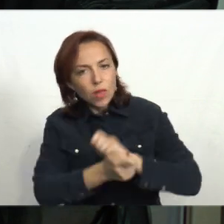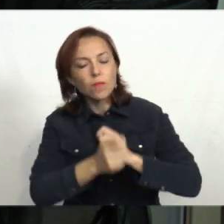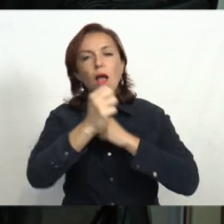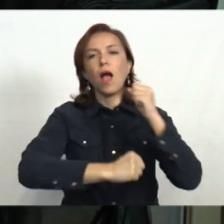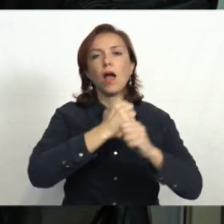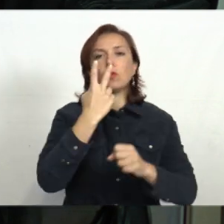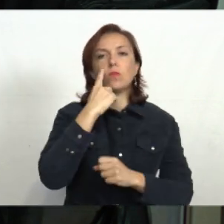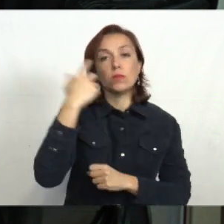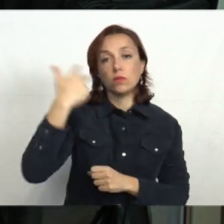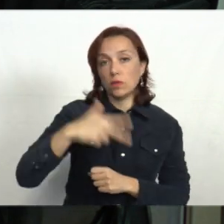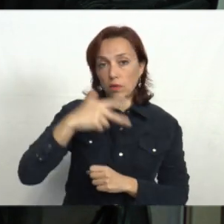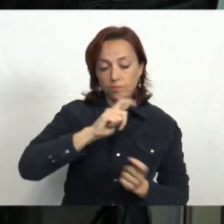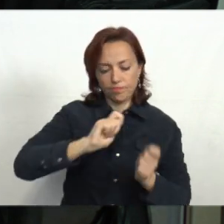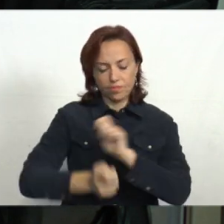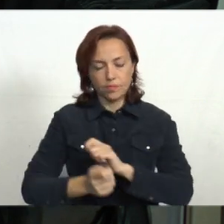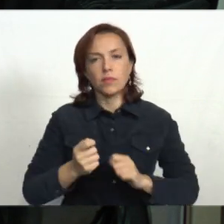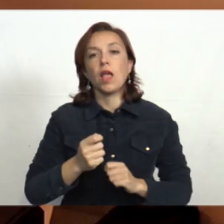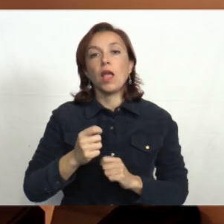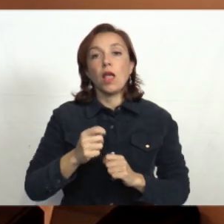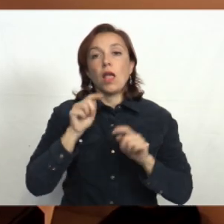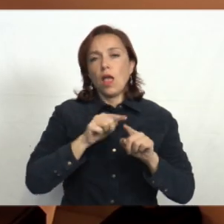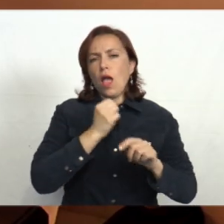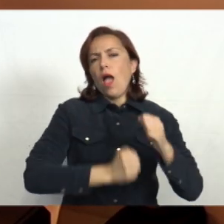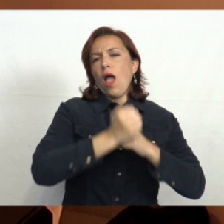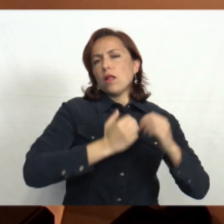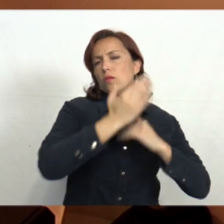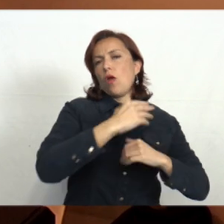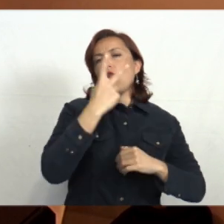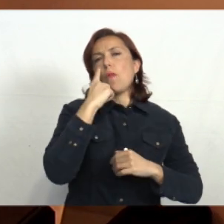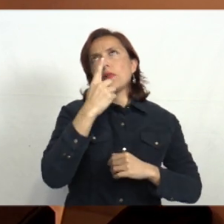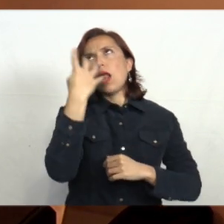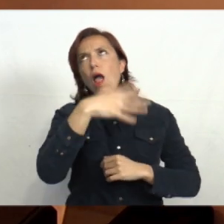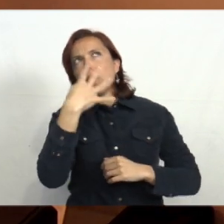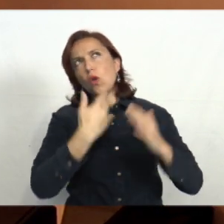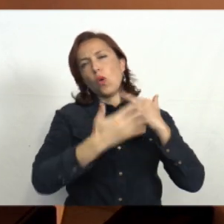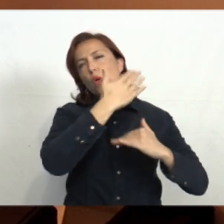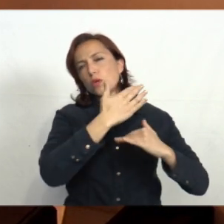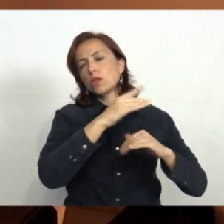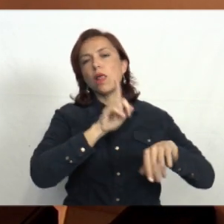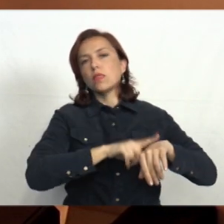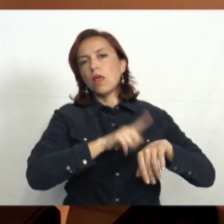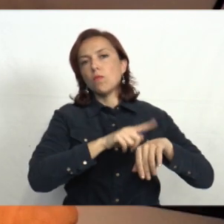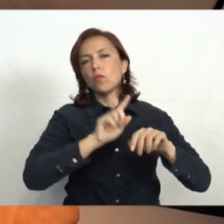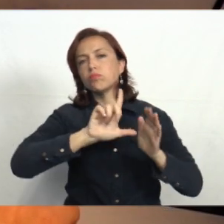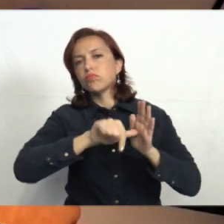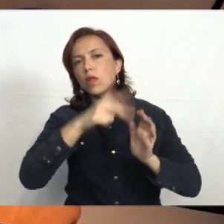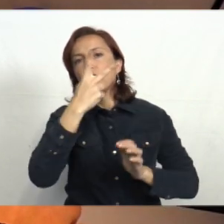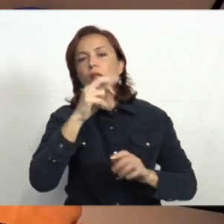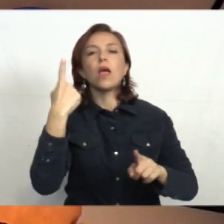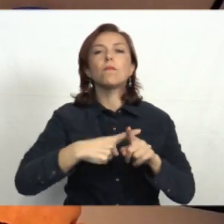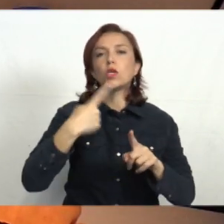2013. Para el año 2013-2014 los tiempos andaban unos 20 minutos.